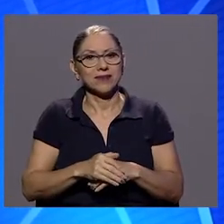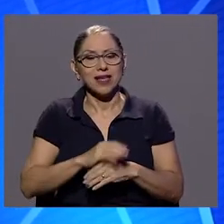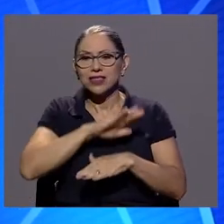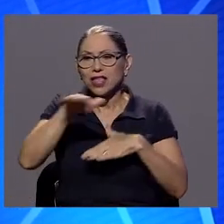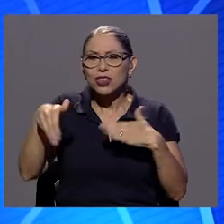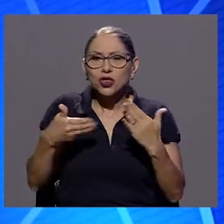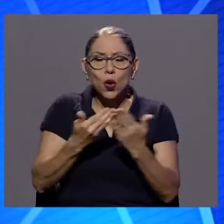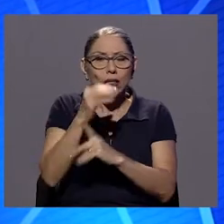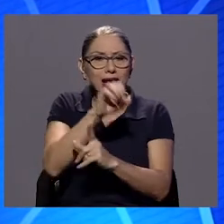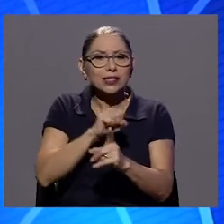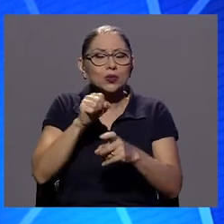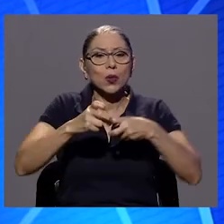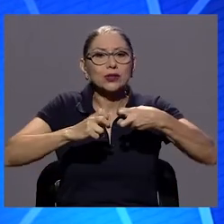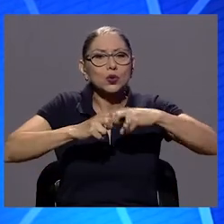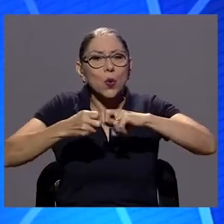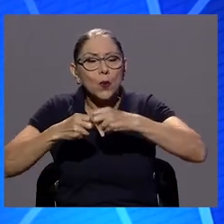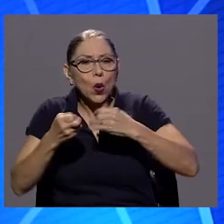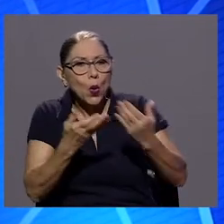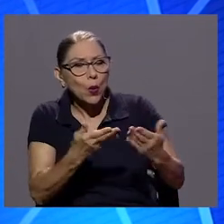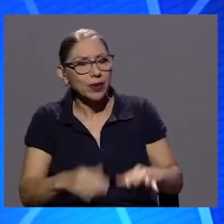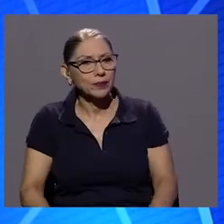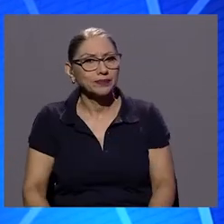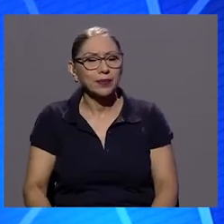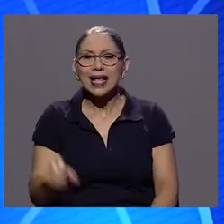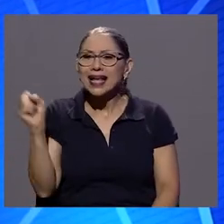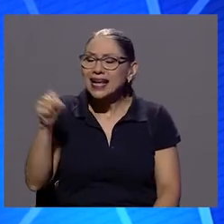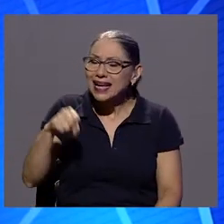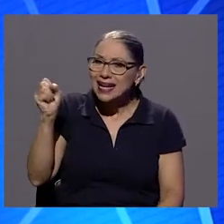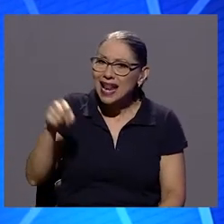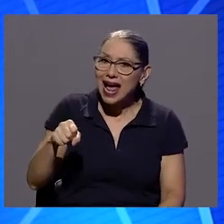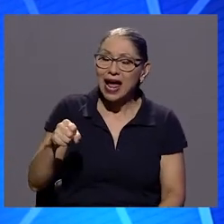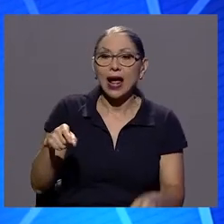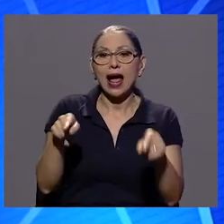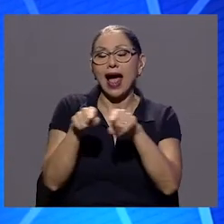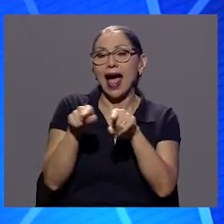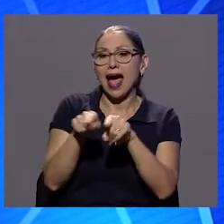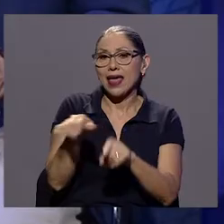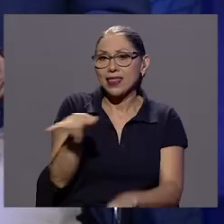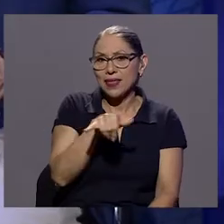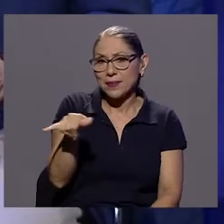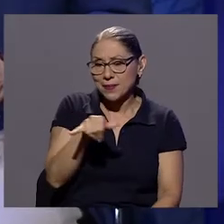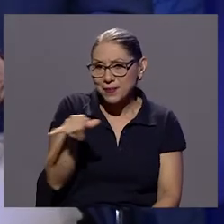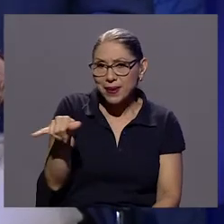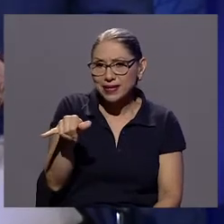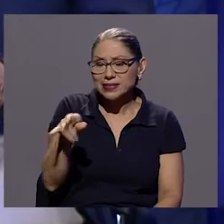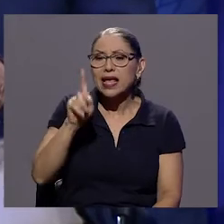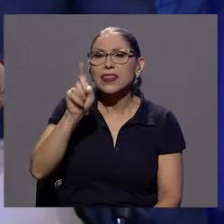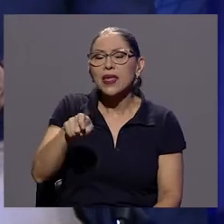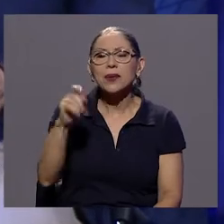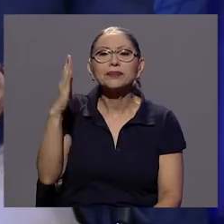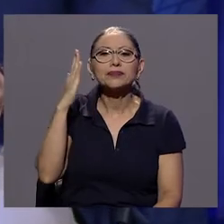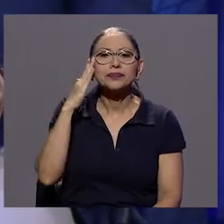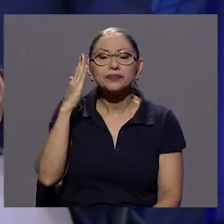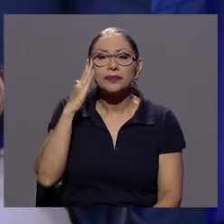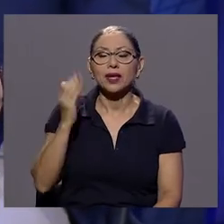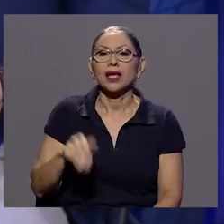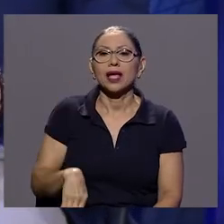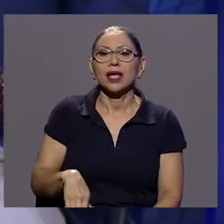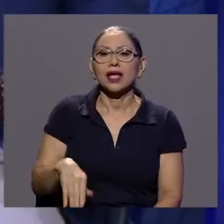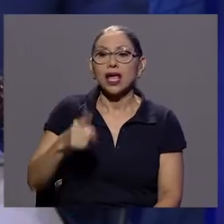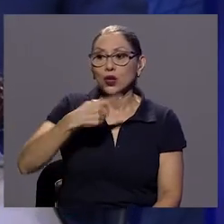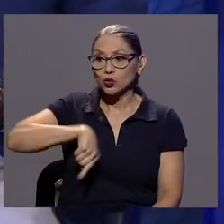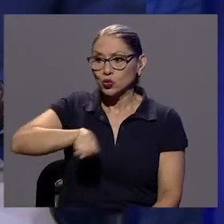la problemática que esto entraña, ¿no? Claro, claro, porque además algo que hay que tener en cuenta es que